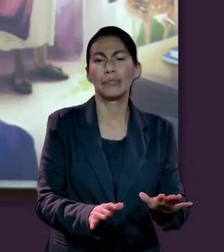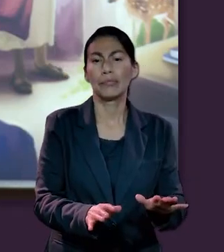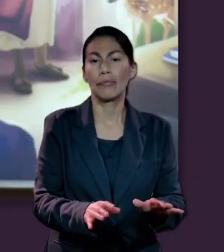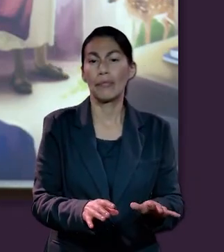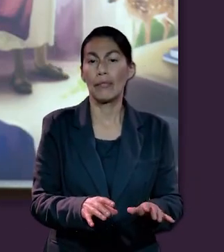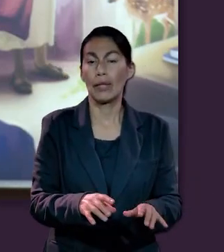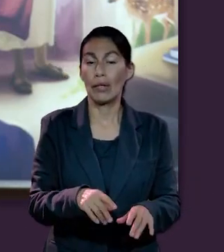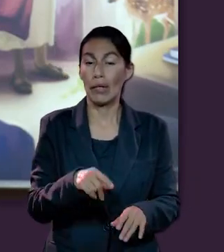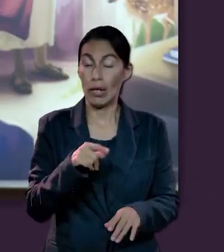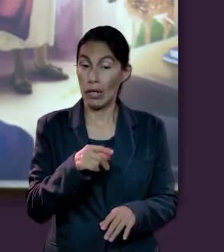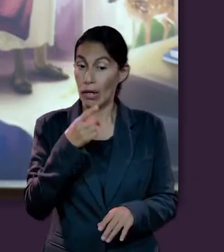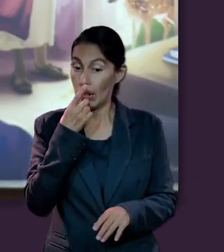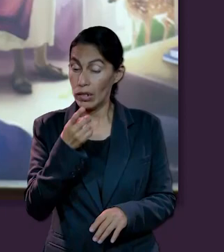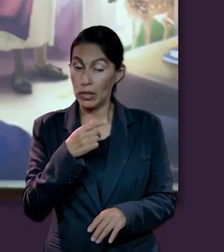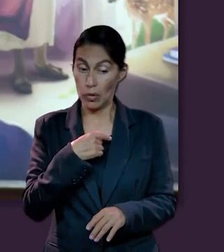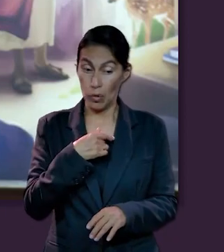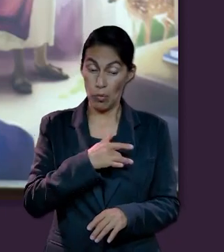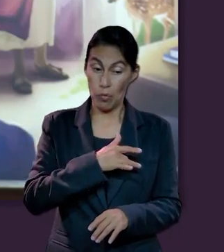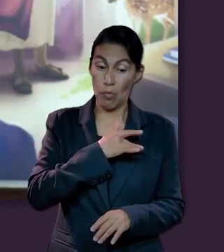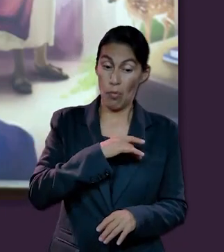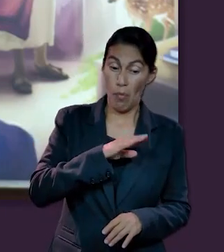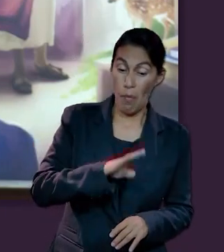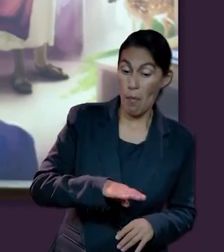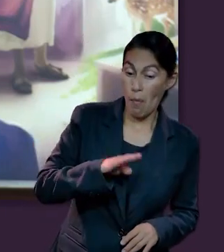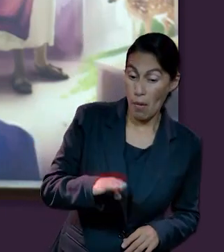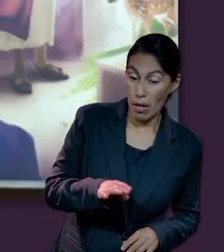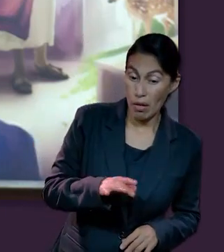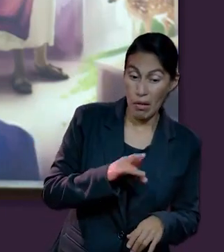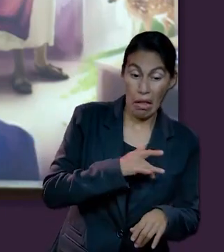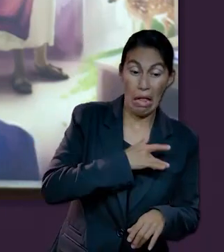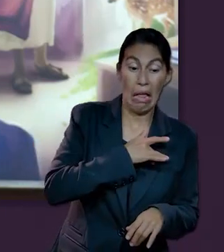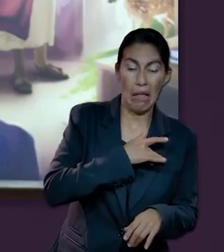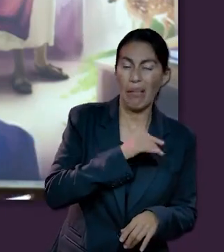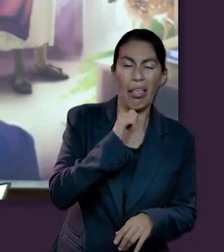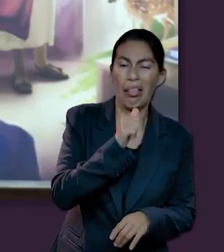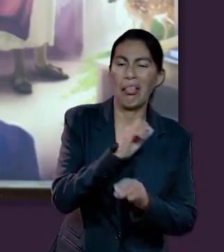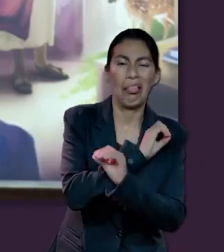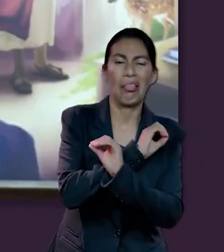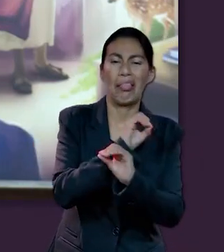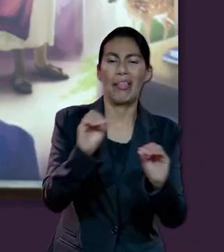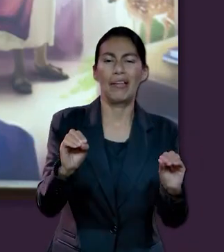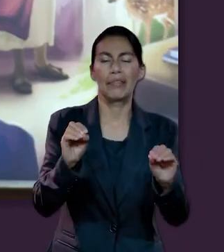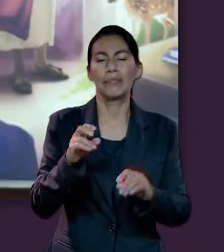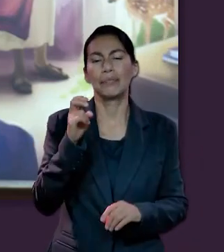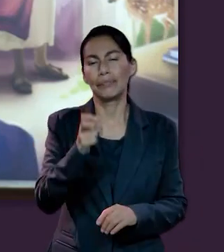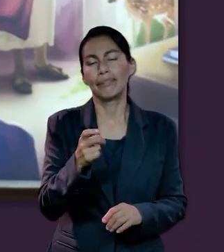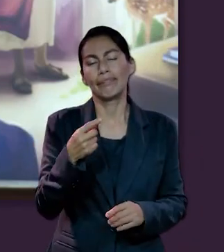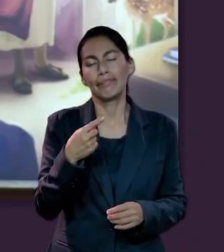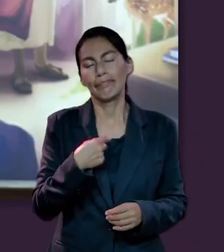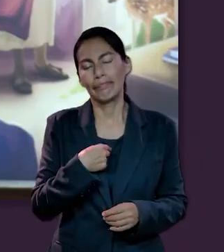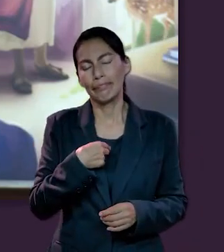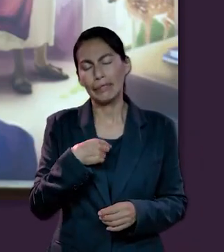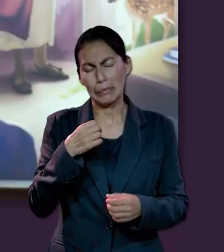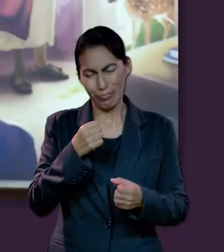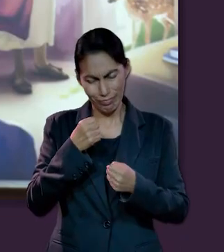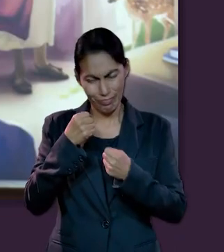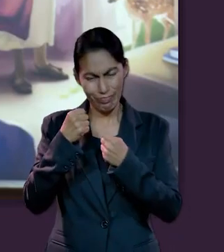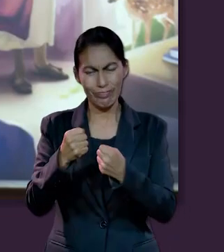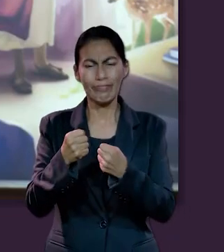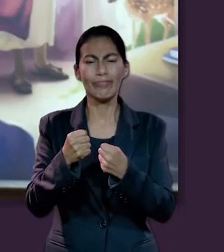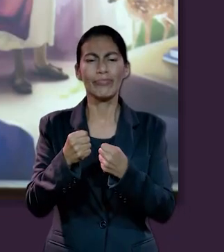en ese contexto que cuando ya va a morir ya no va a sentir nada. Entonces, eso nos hace a